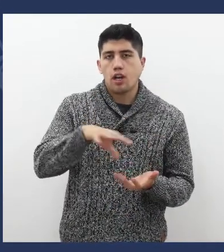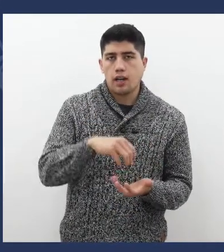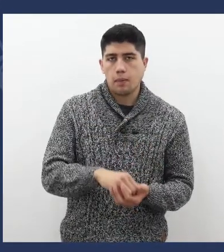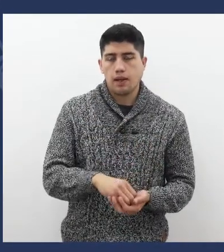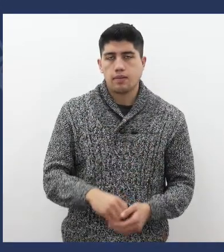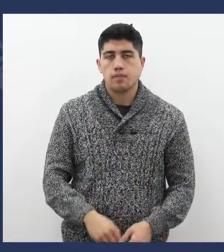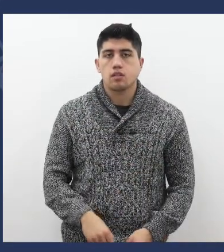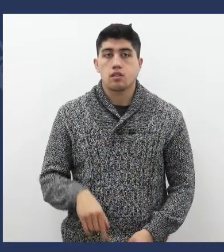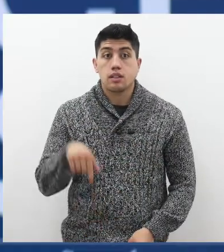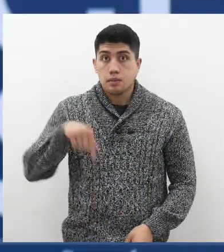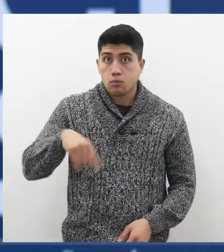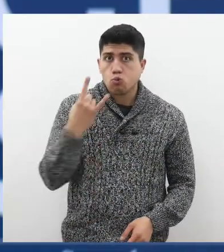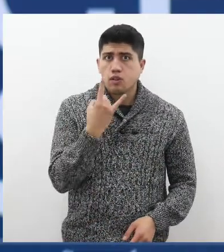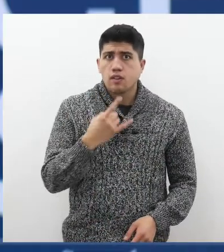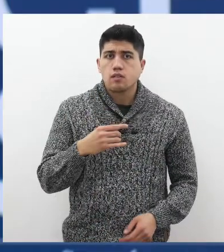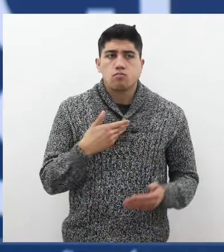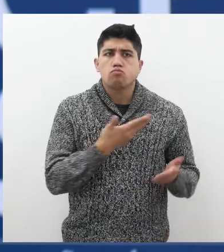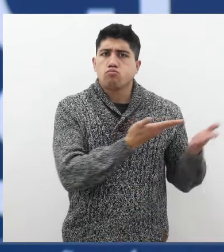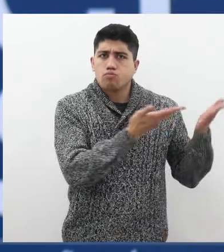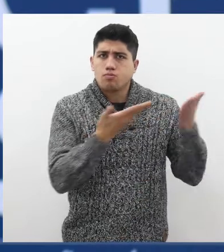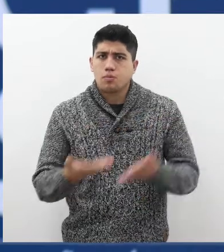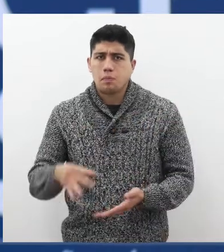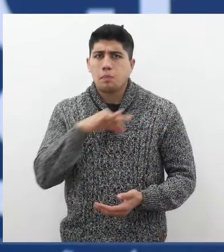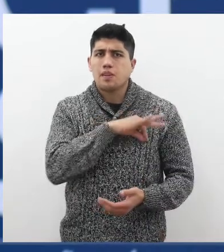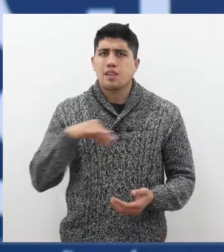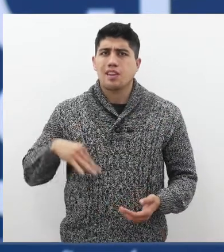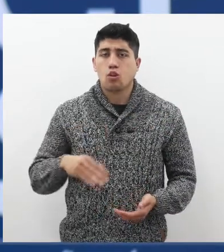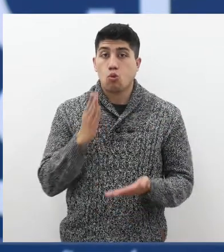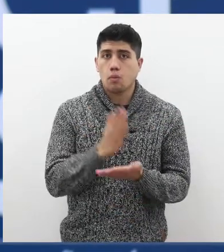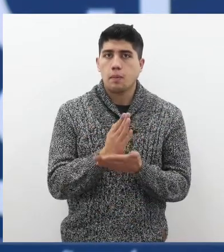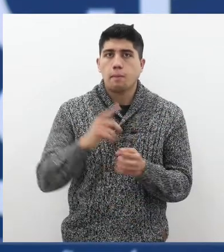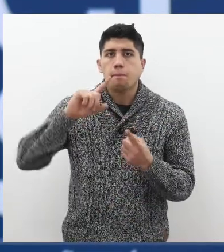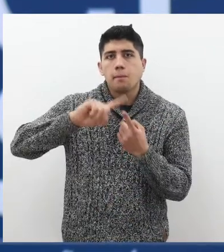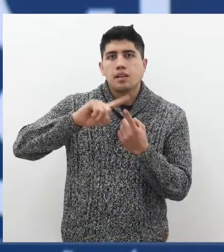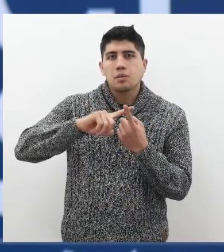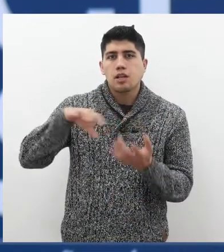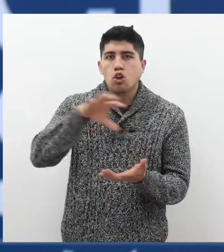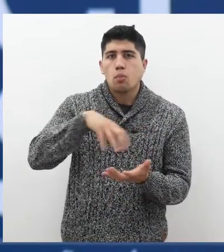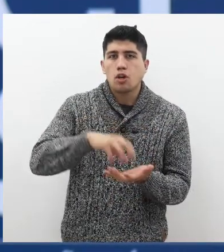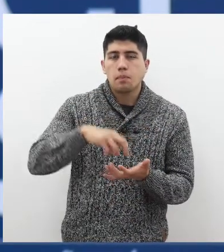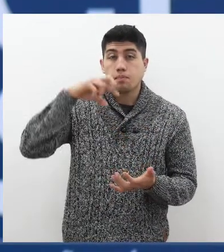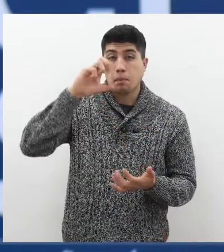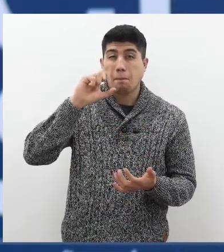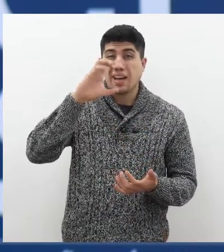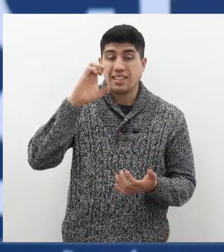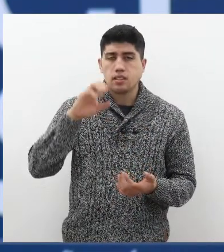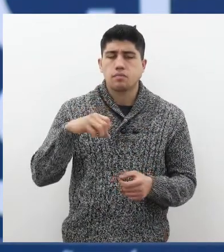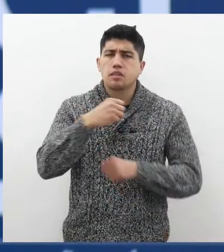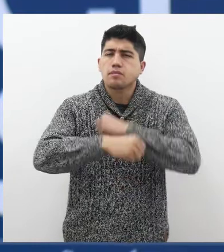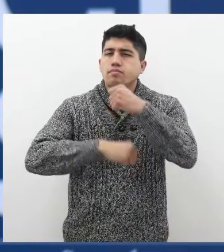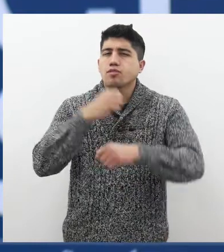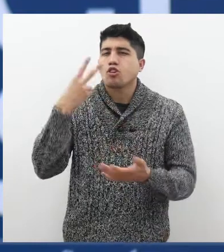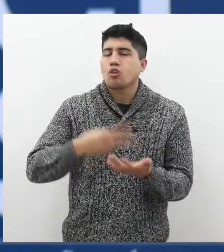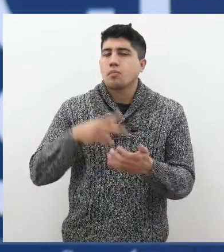programa. La universidad fue invitada por el Ministerio de Educación a participar en el programa PASE en el año 2015